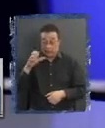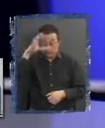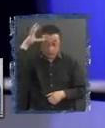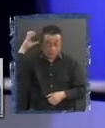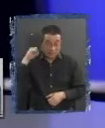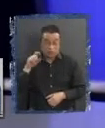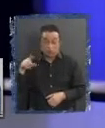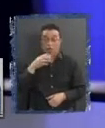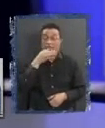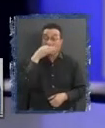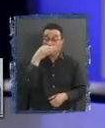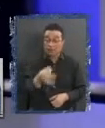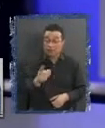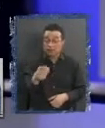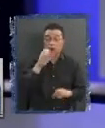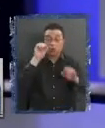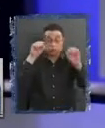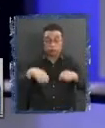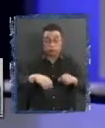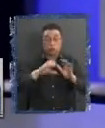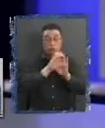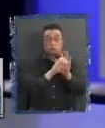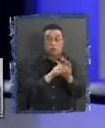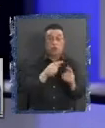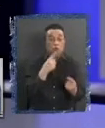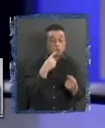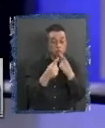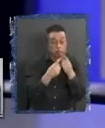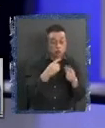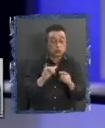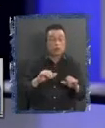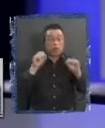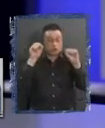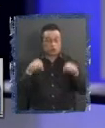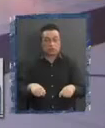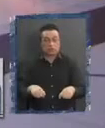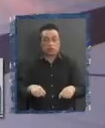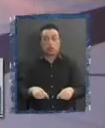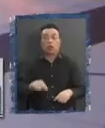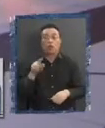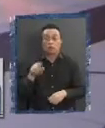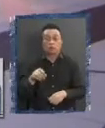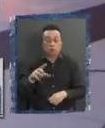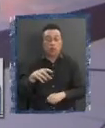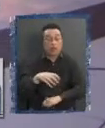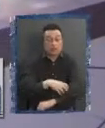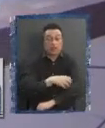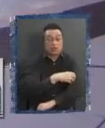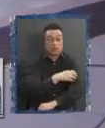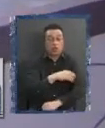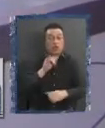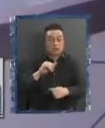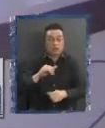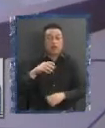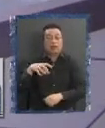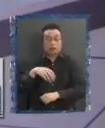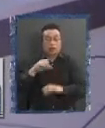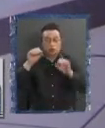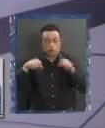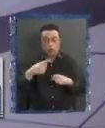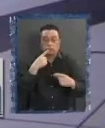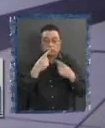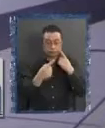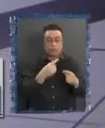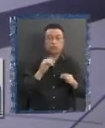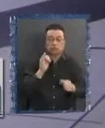aprobó en esta... Aproba esta constitución es consulta y consentimiento. eso es que está... la región y consentimiento y a nivel general está la consulta. entonces,